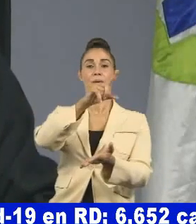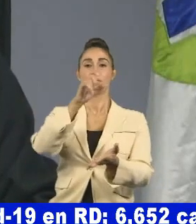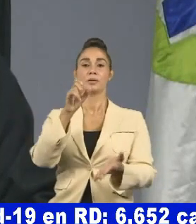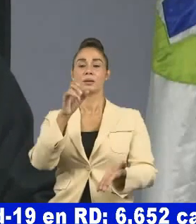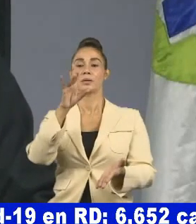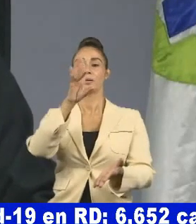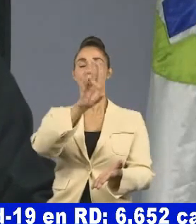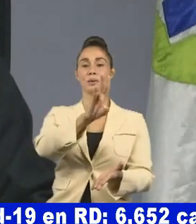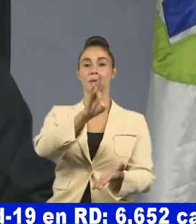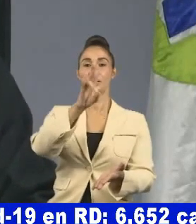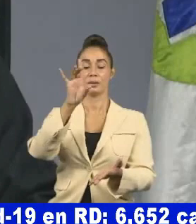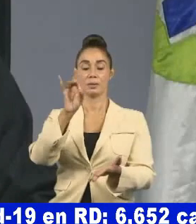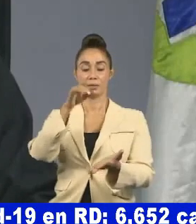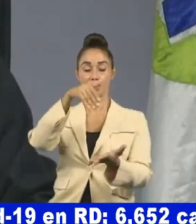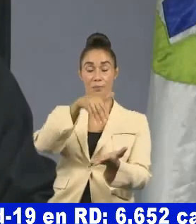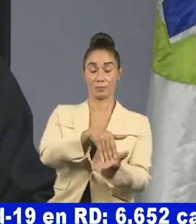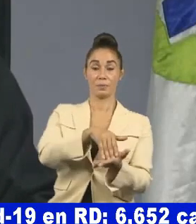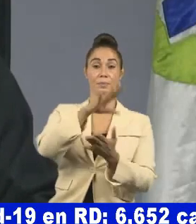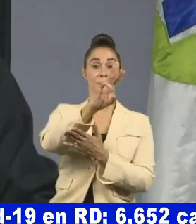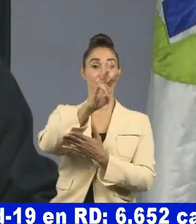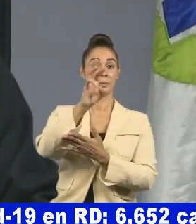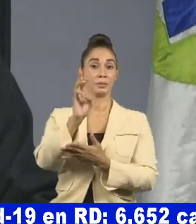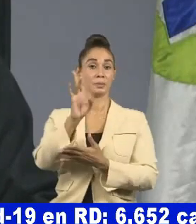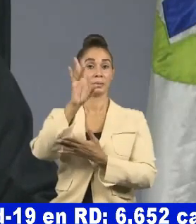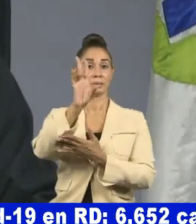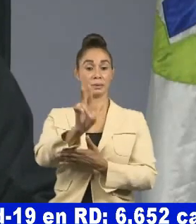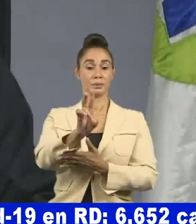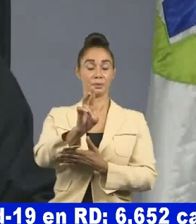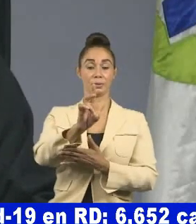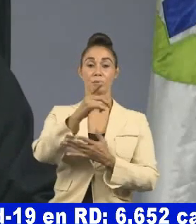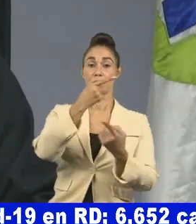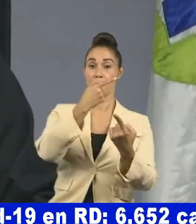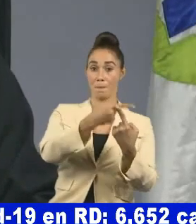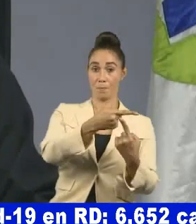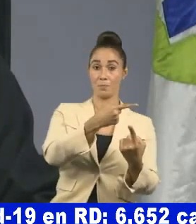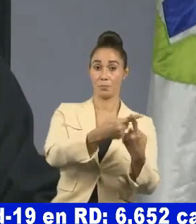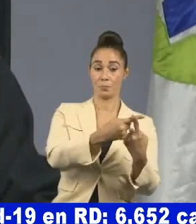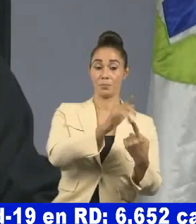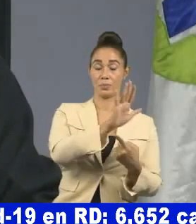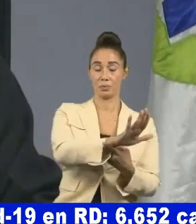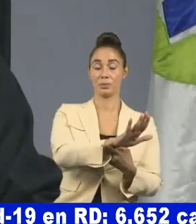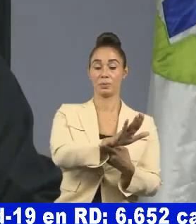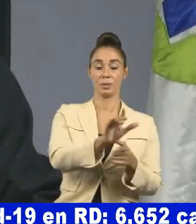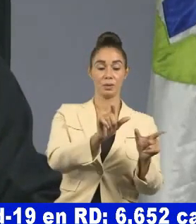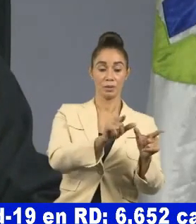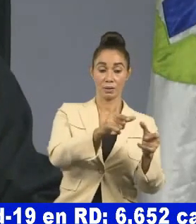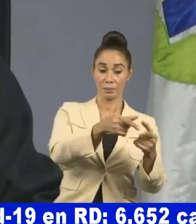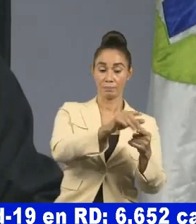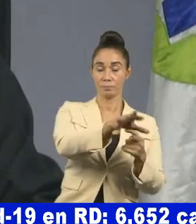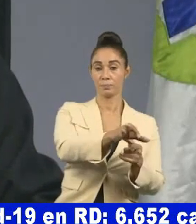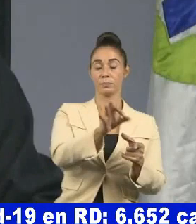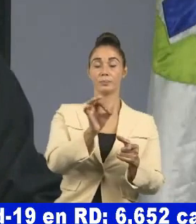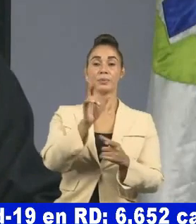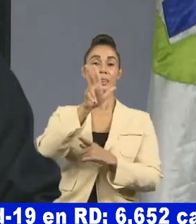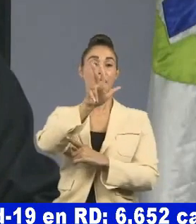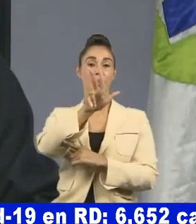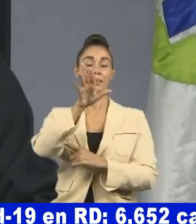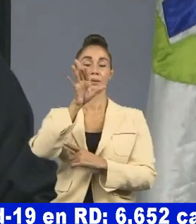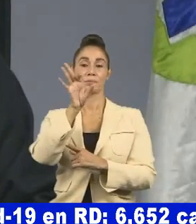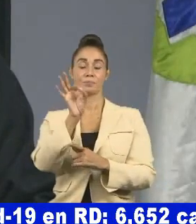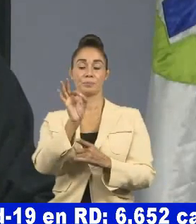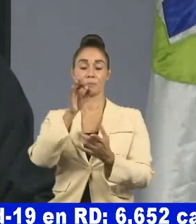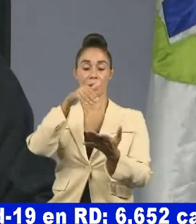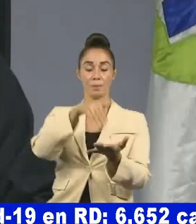.607 casos confirmados, de los cuales 39